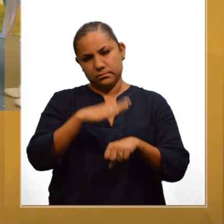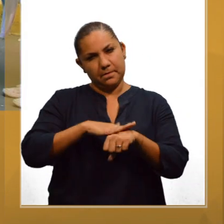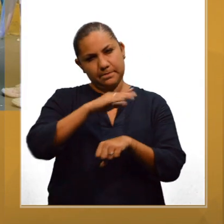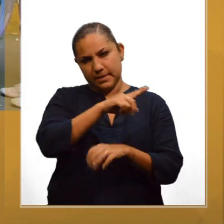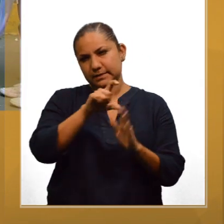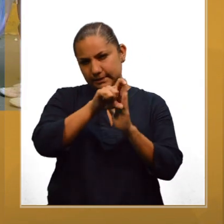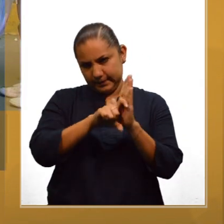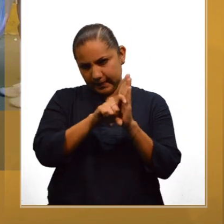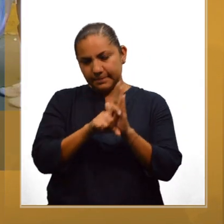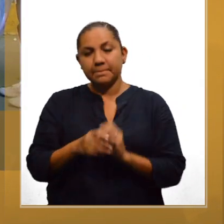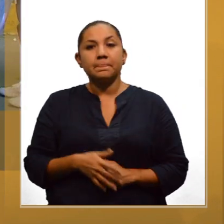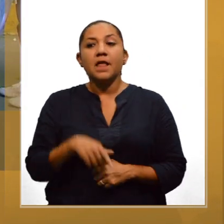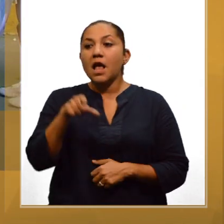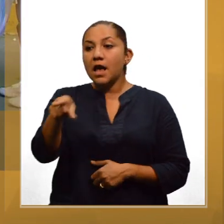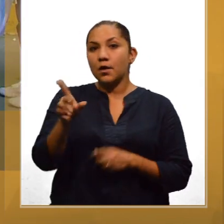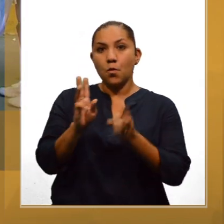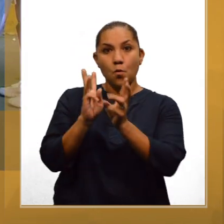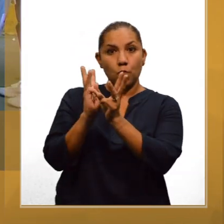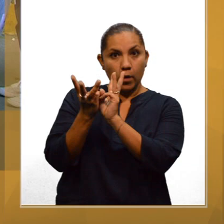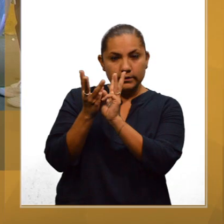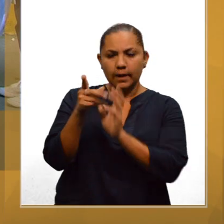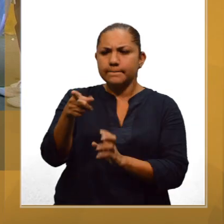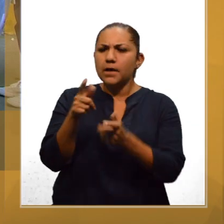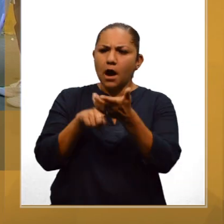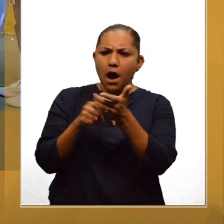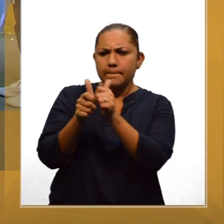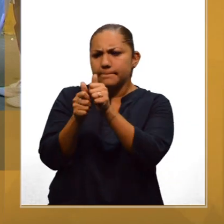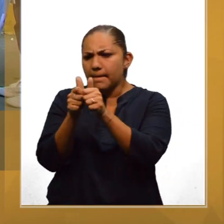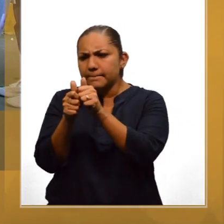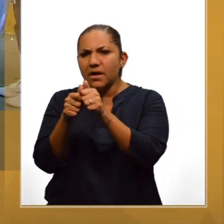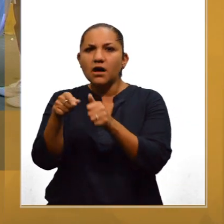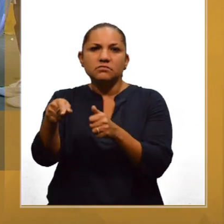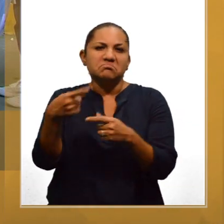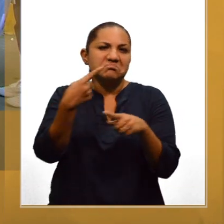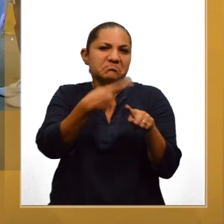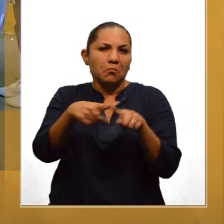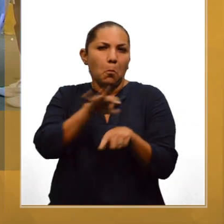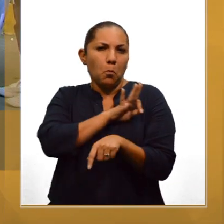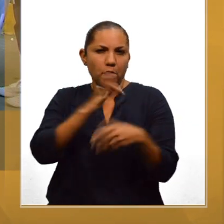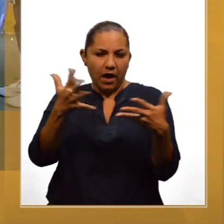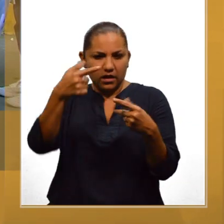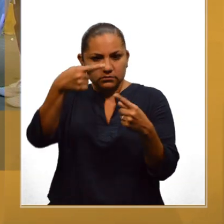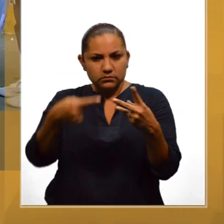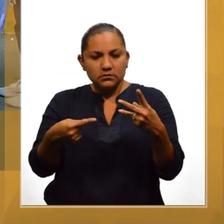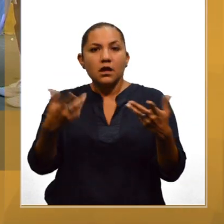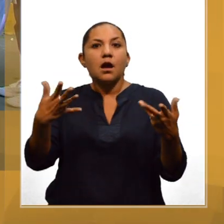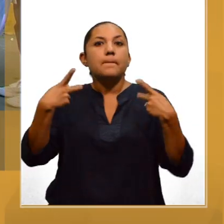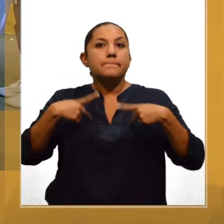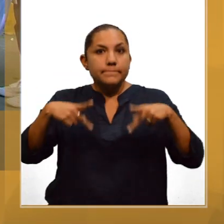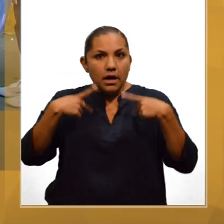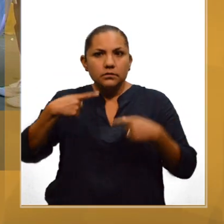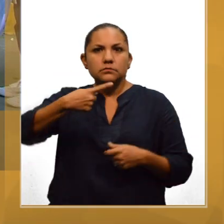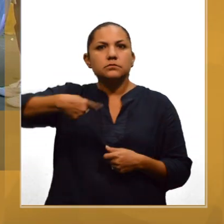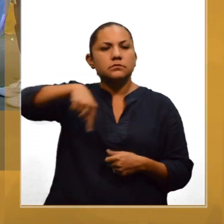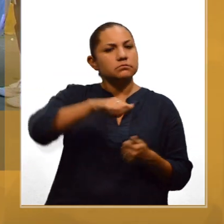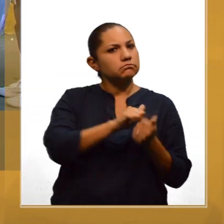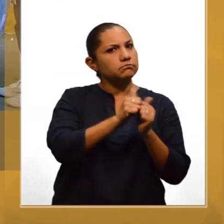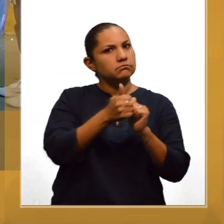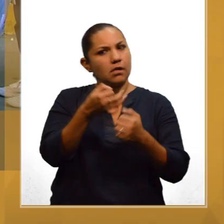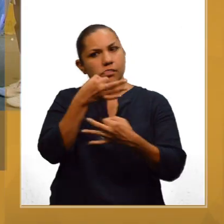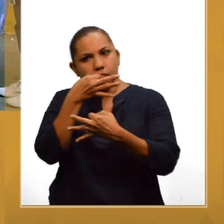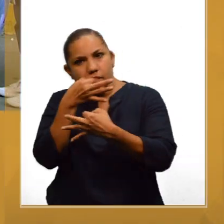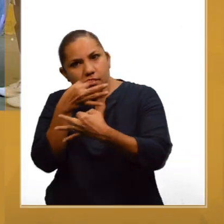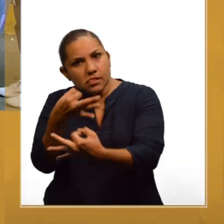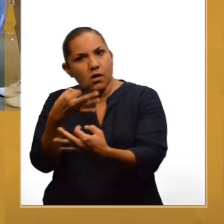Por su rapidez y los beneficios que otorga la plataforma de WhatsApp, se vuelve más adictiva. Esto hace que los usuarios disminuyan la cantidad de tiempo que